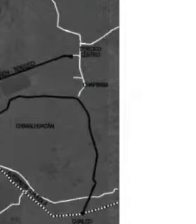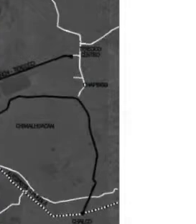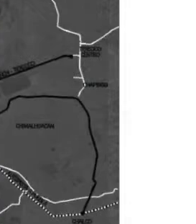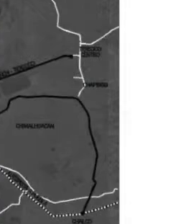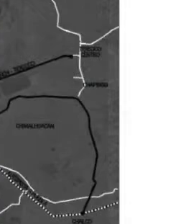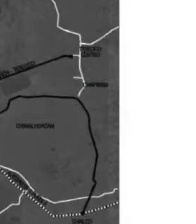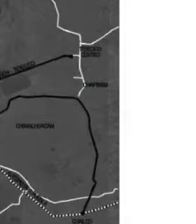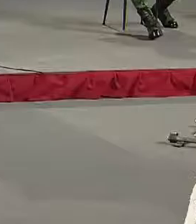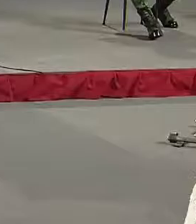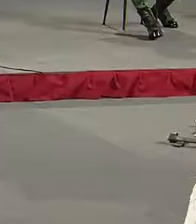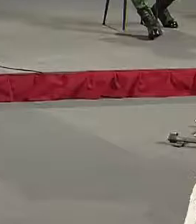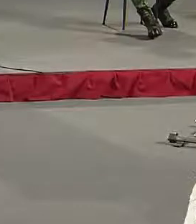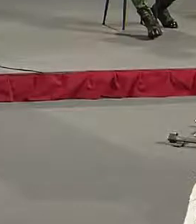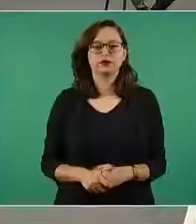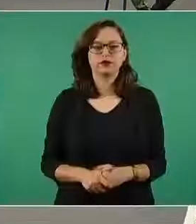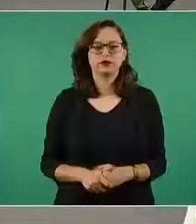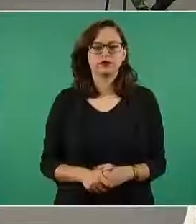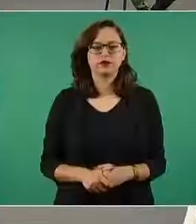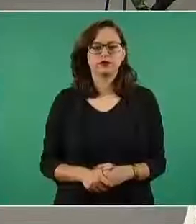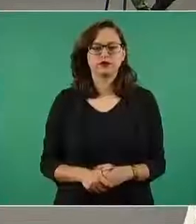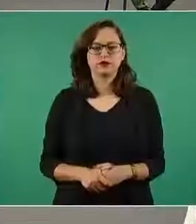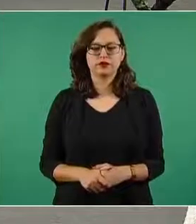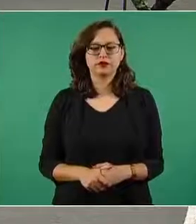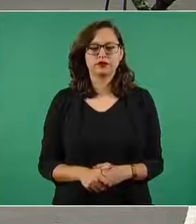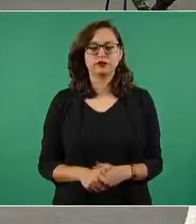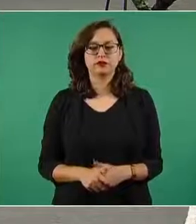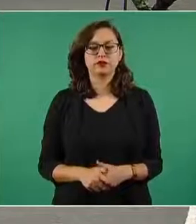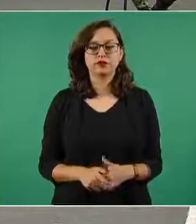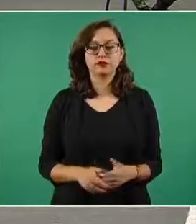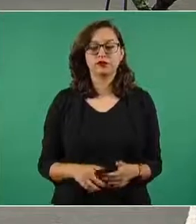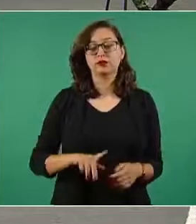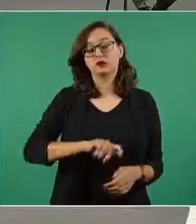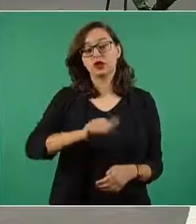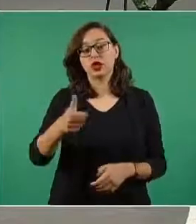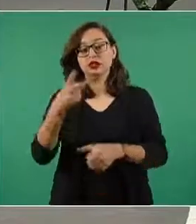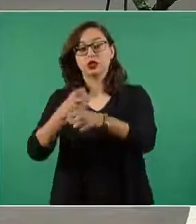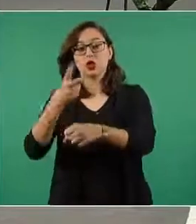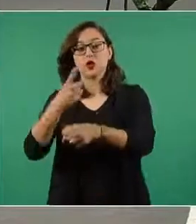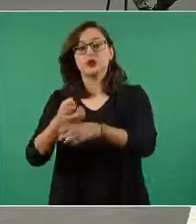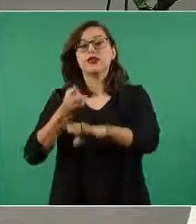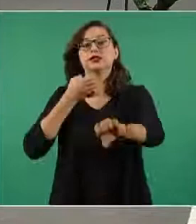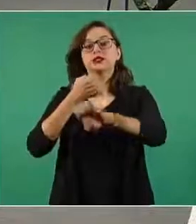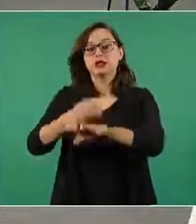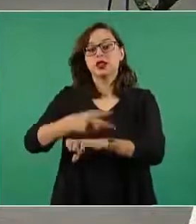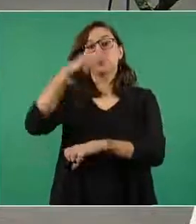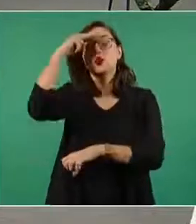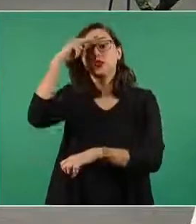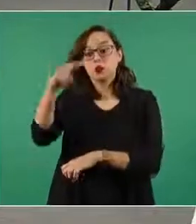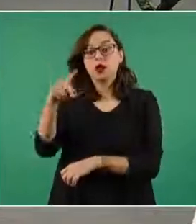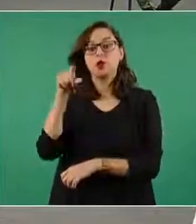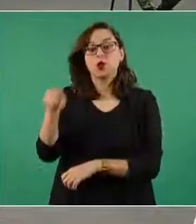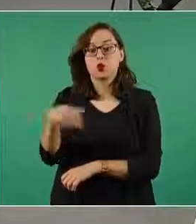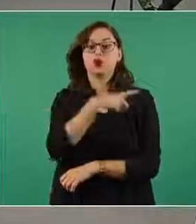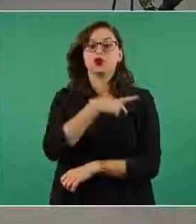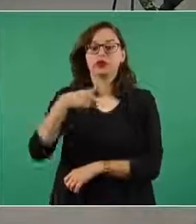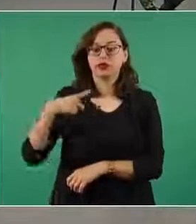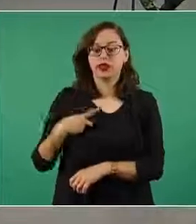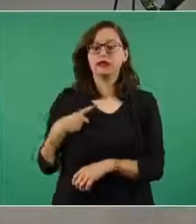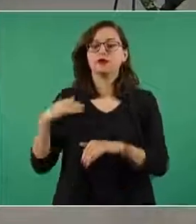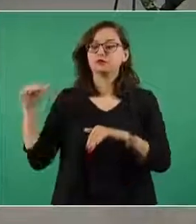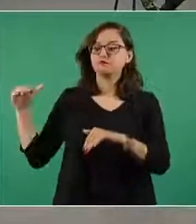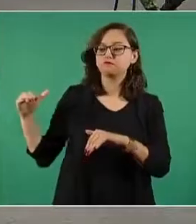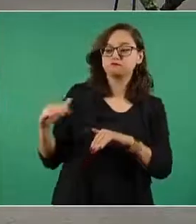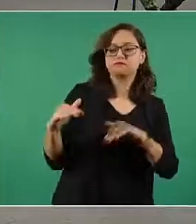hasta la terminal de pasajeros bueno aquí le corresponde al Estado de México hacer el gran distribuidor que permita que